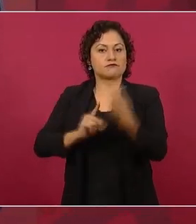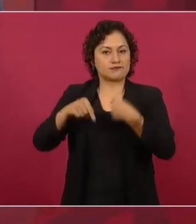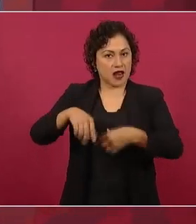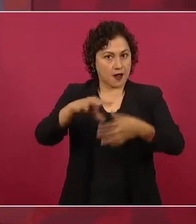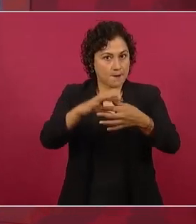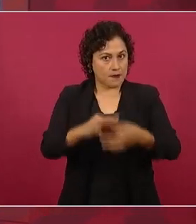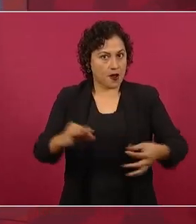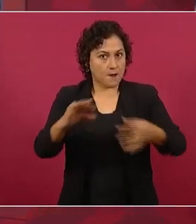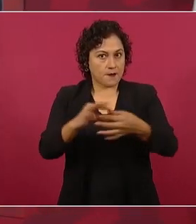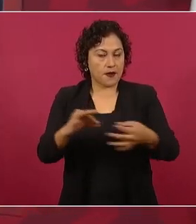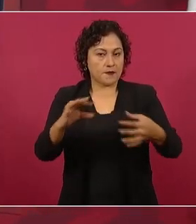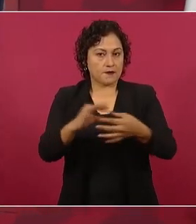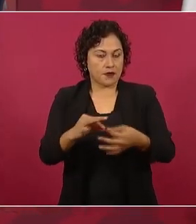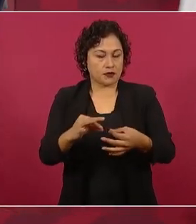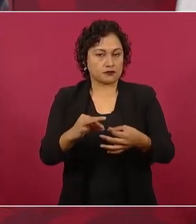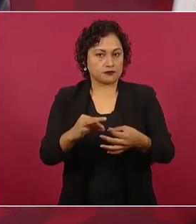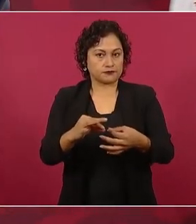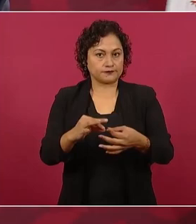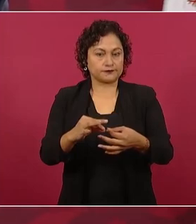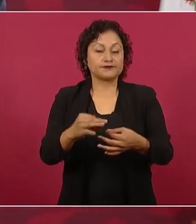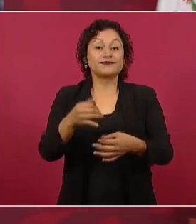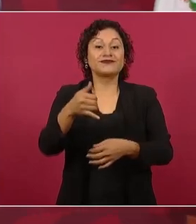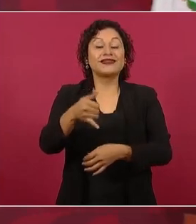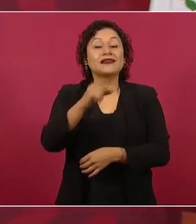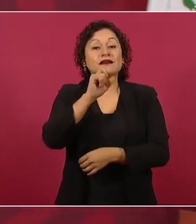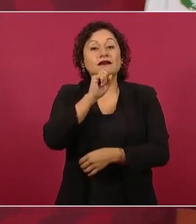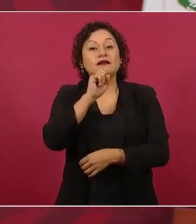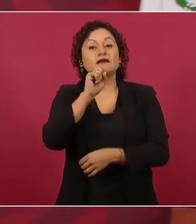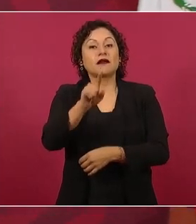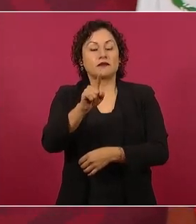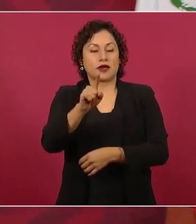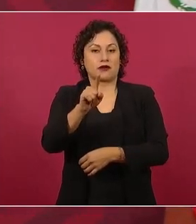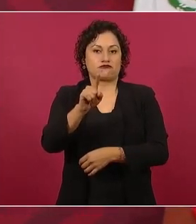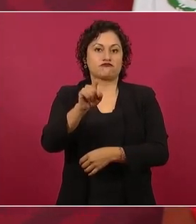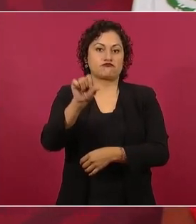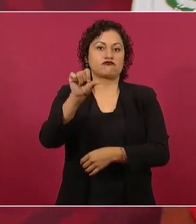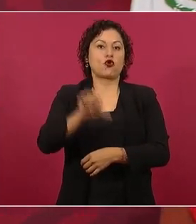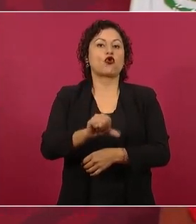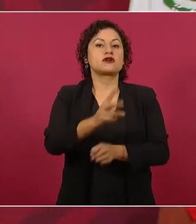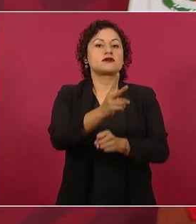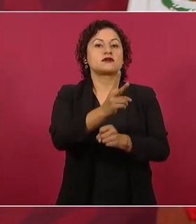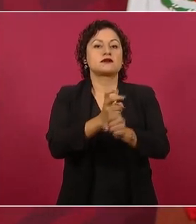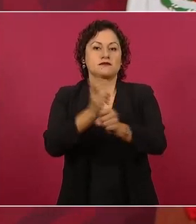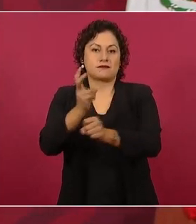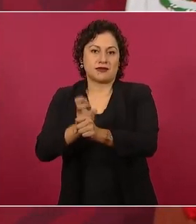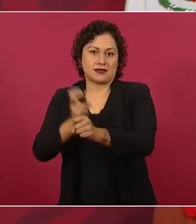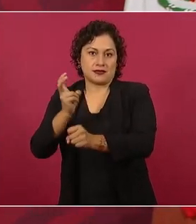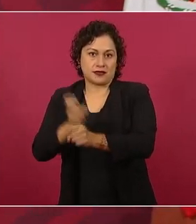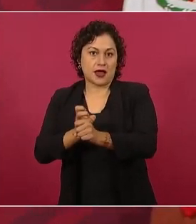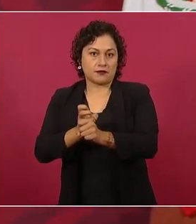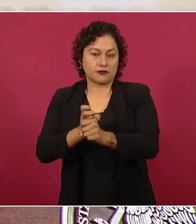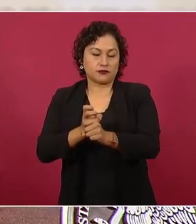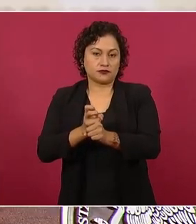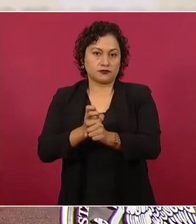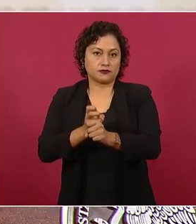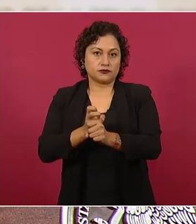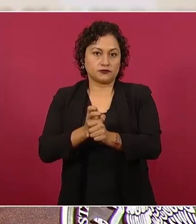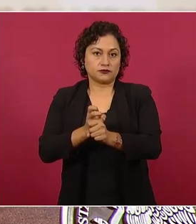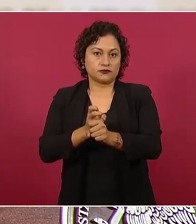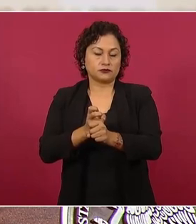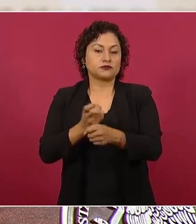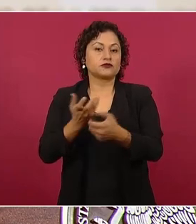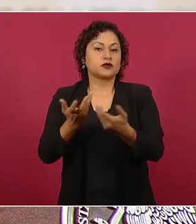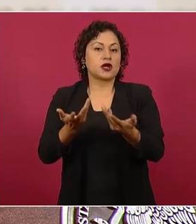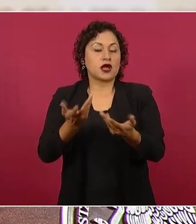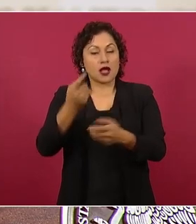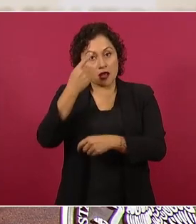invitamos por la experiencia que tienen y